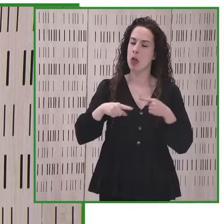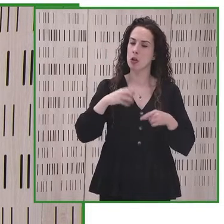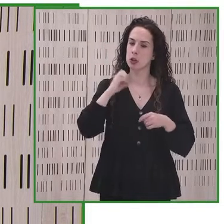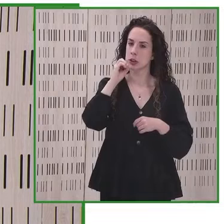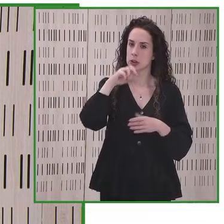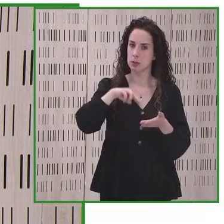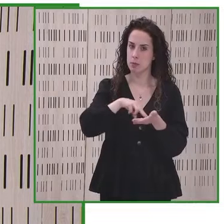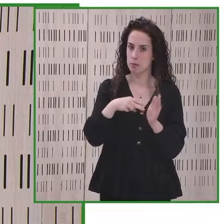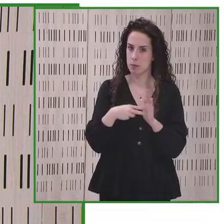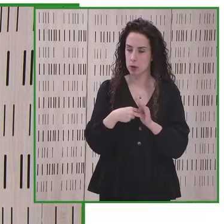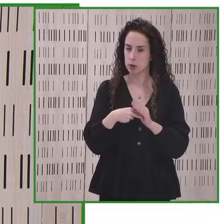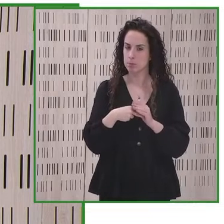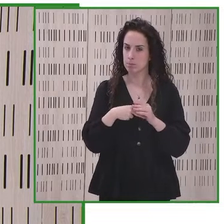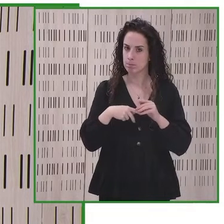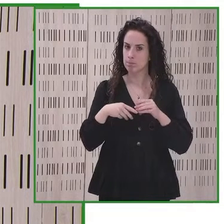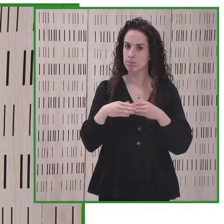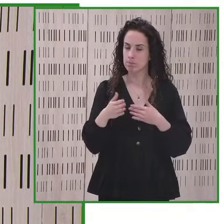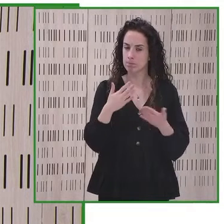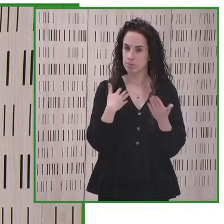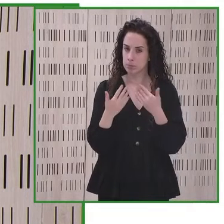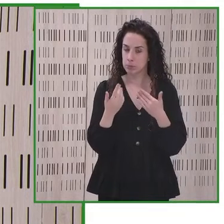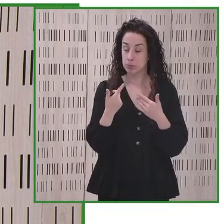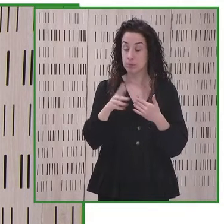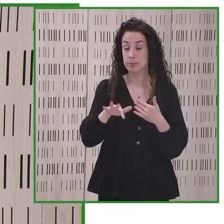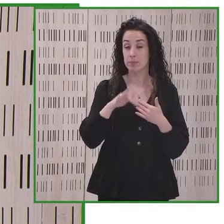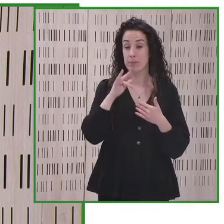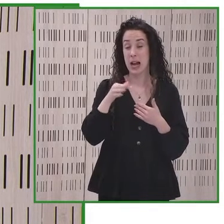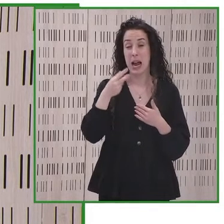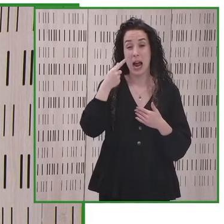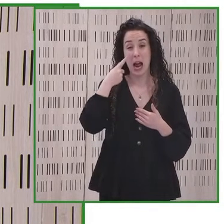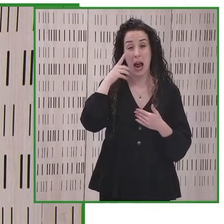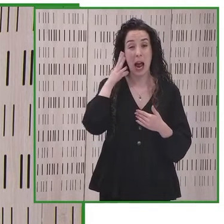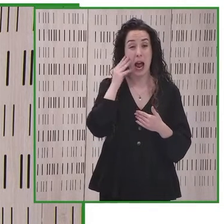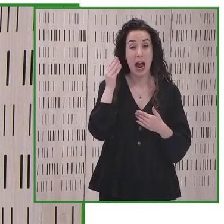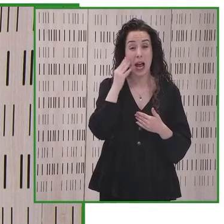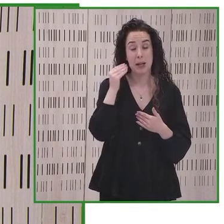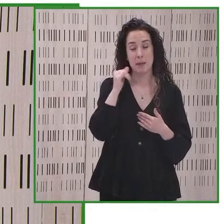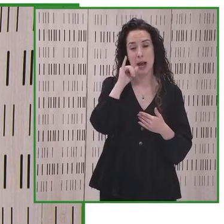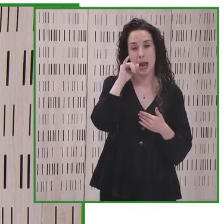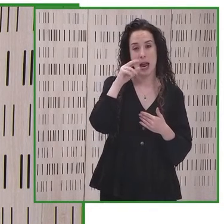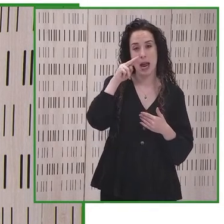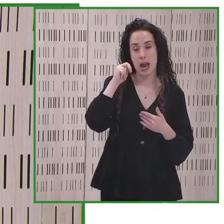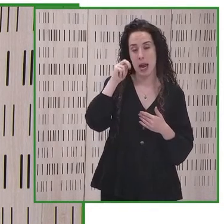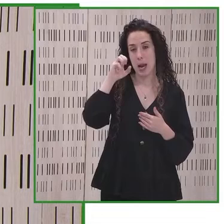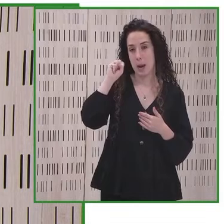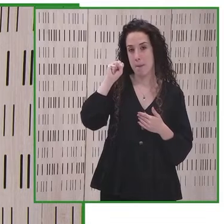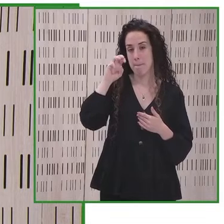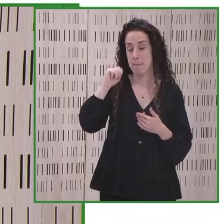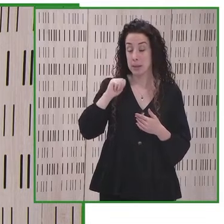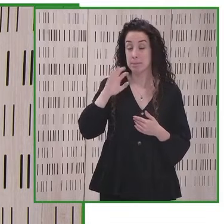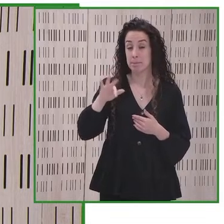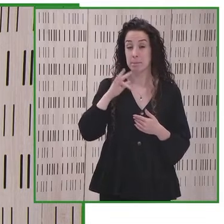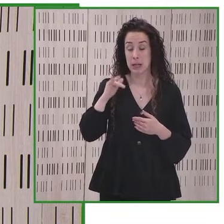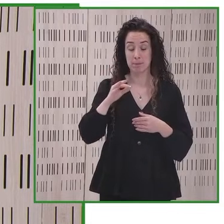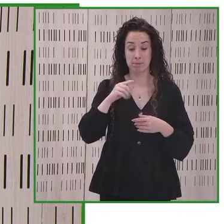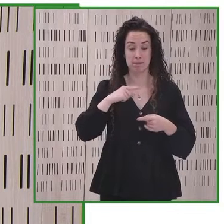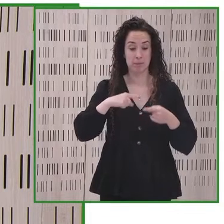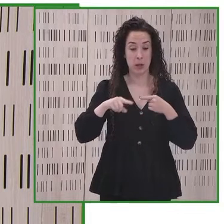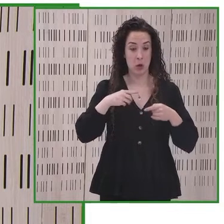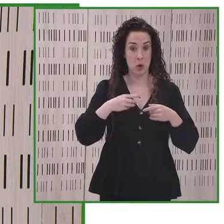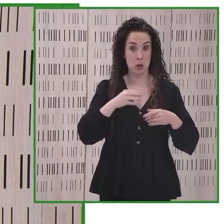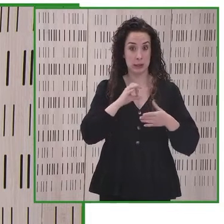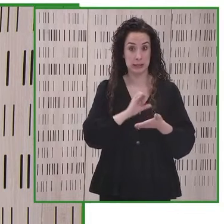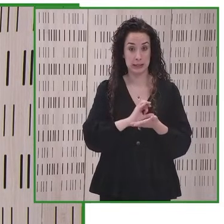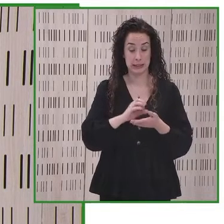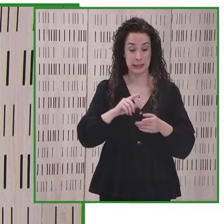con la participación de las expertas Inmaculada Plasencia Borrero experta senior en discapacidad e inclusión de la Dirección General